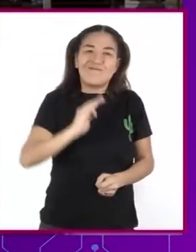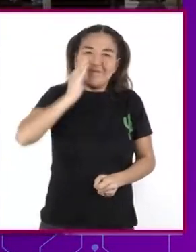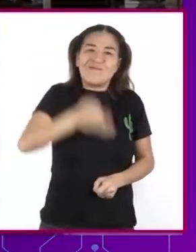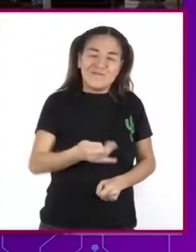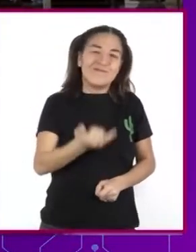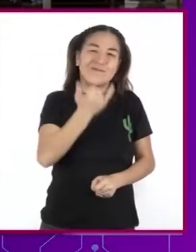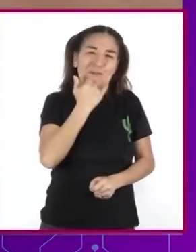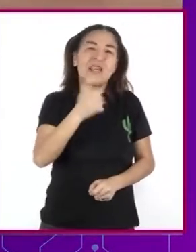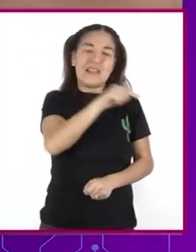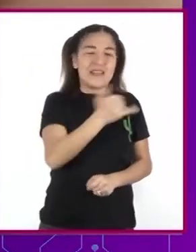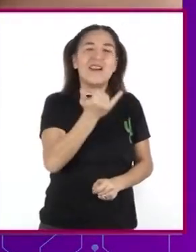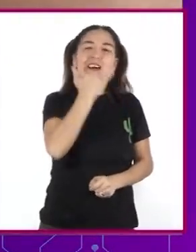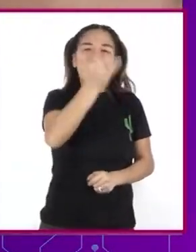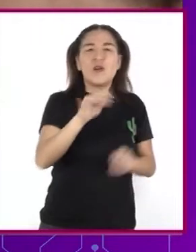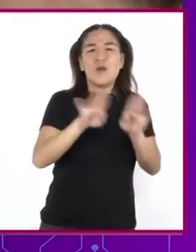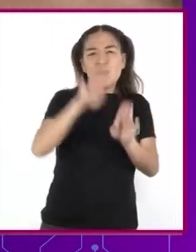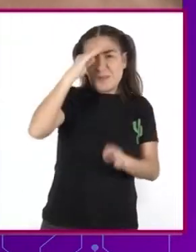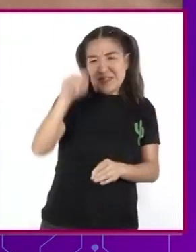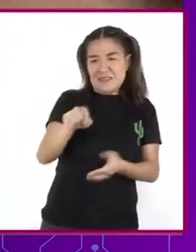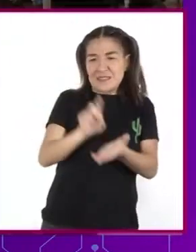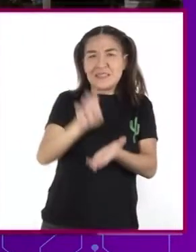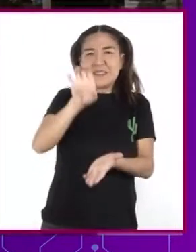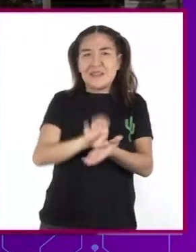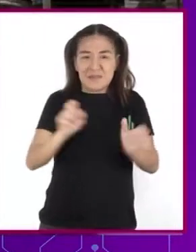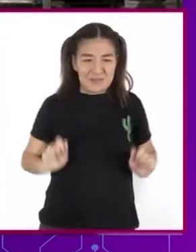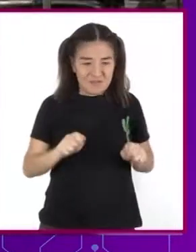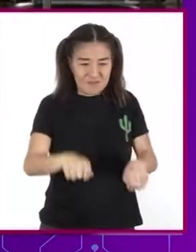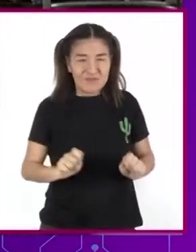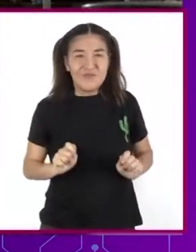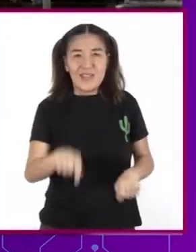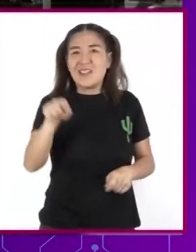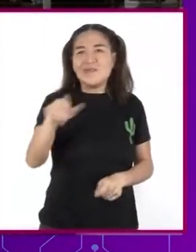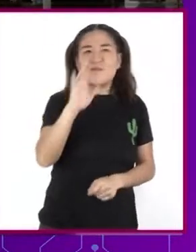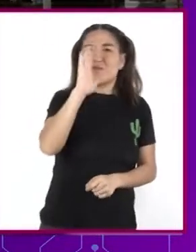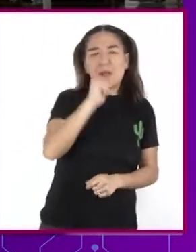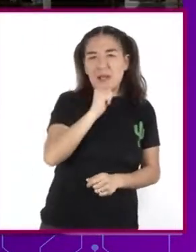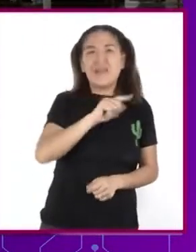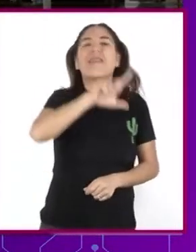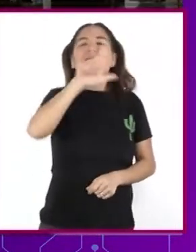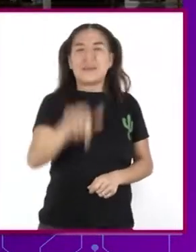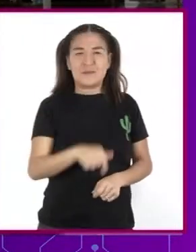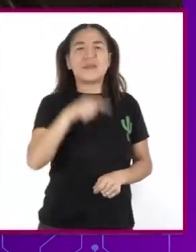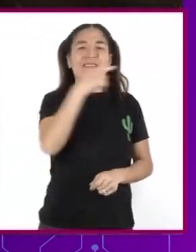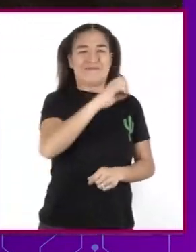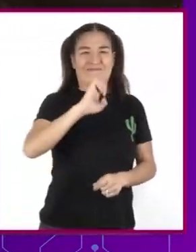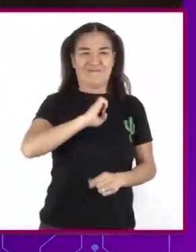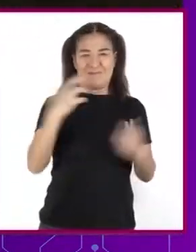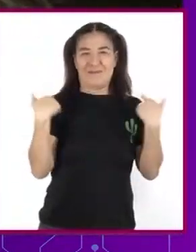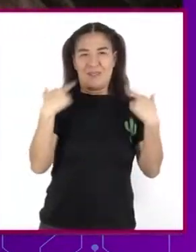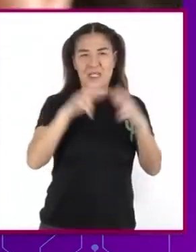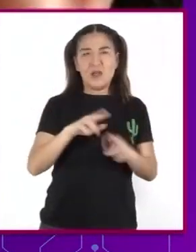a su discapacidad estaba limitando sus posibilidades Después el entrenador invitó a Pedro A que formara parte del equipo Desde los